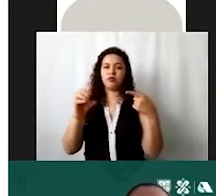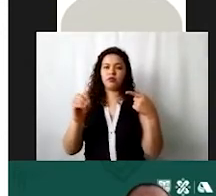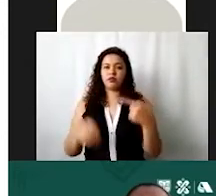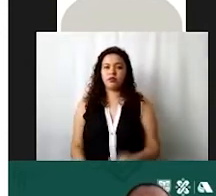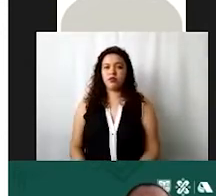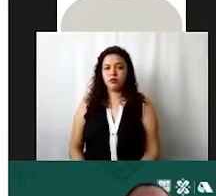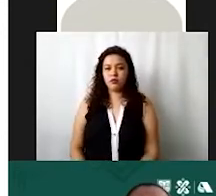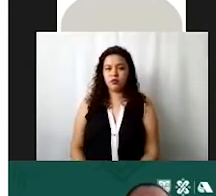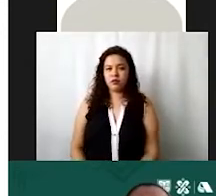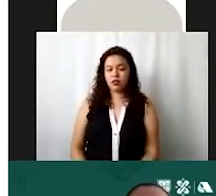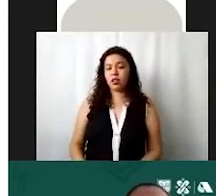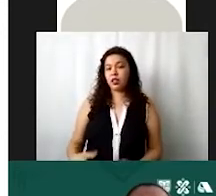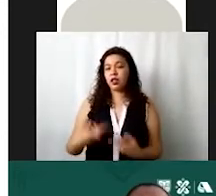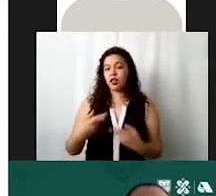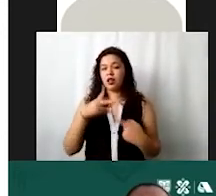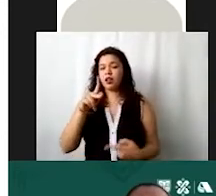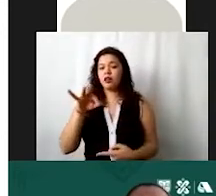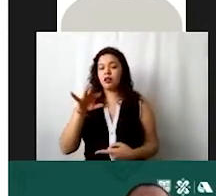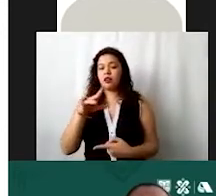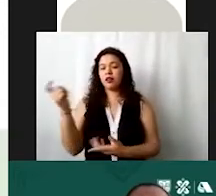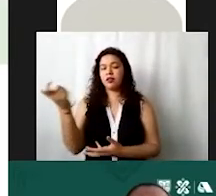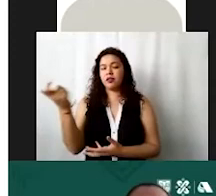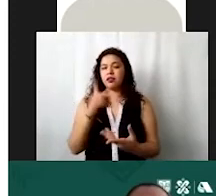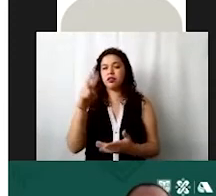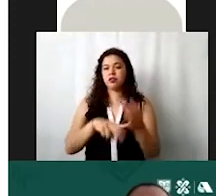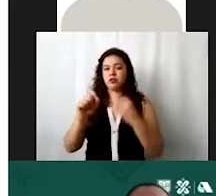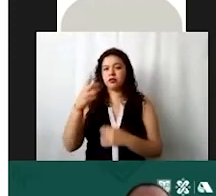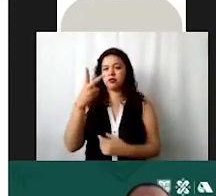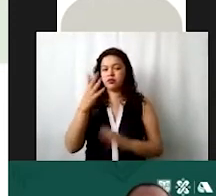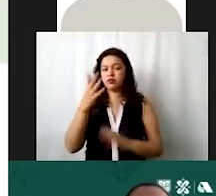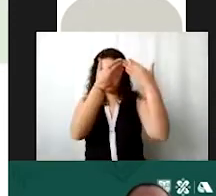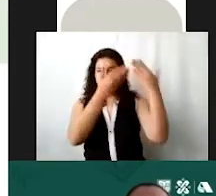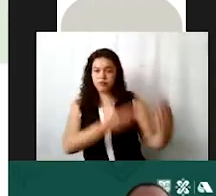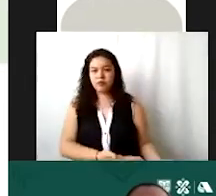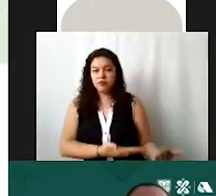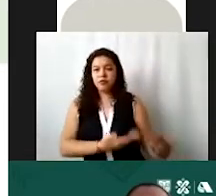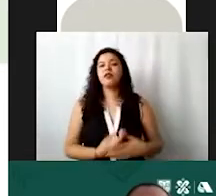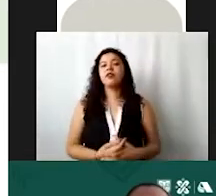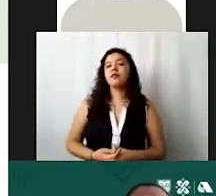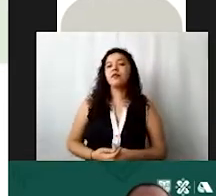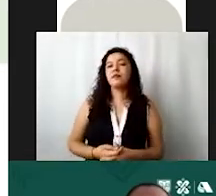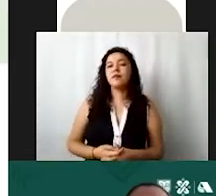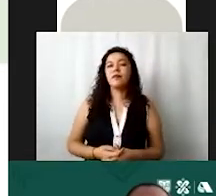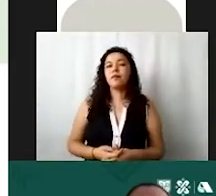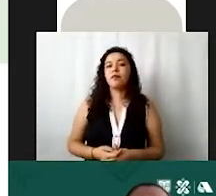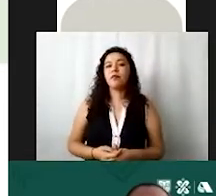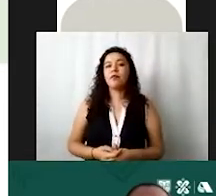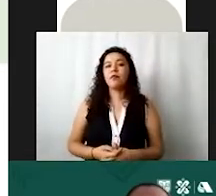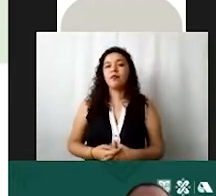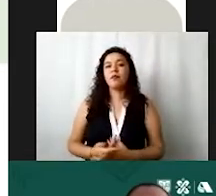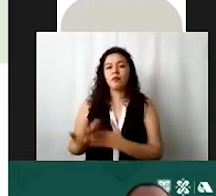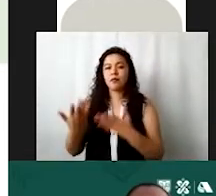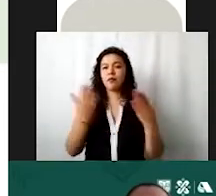y nos vamos a presupuesto 2022 y aquí ustedes van a poder visualizar todo por ejemplo aquí de este lado están los